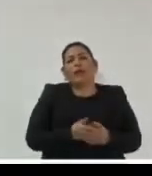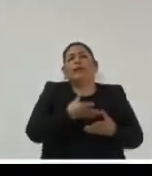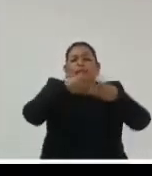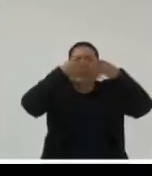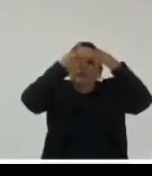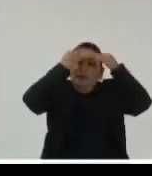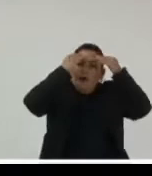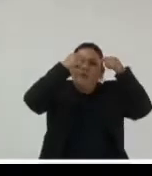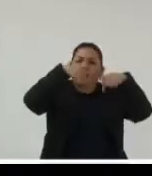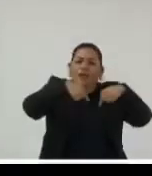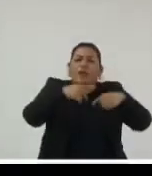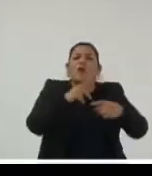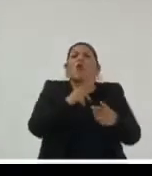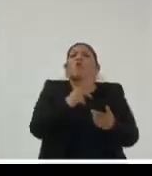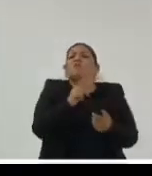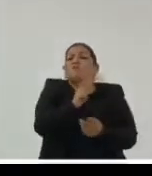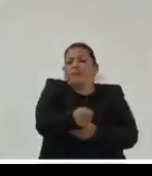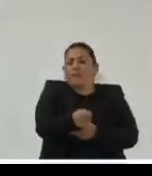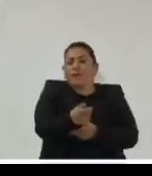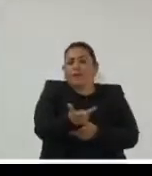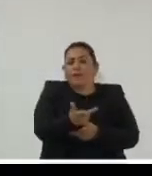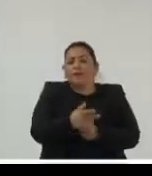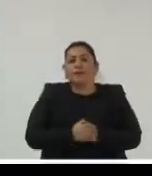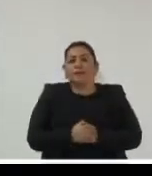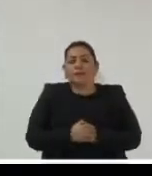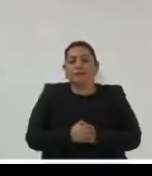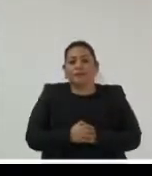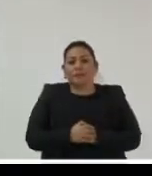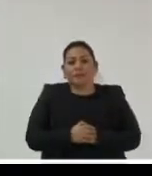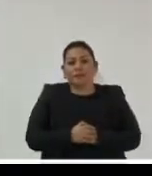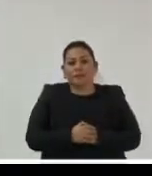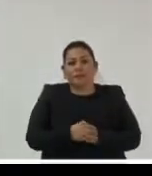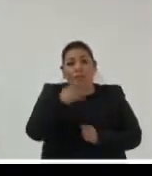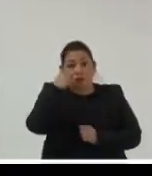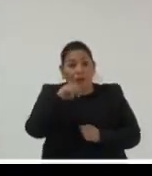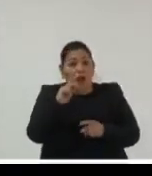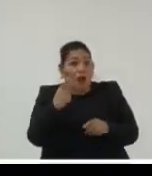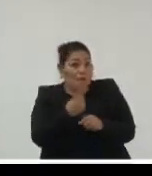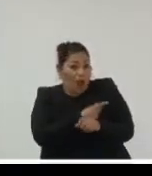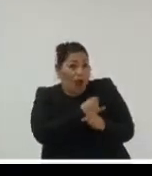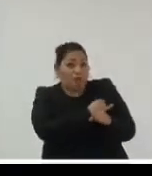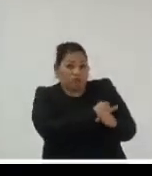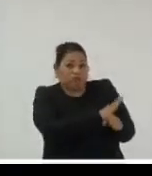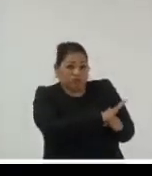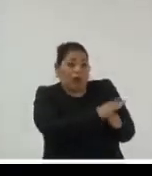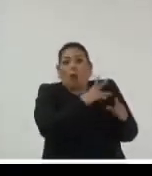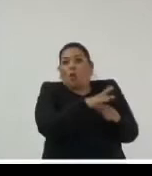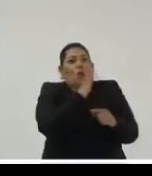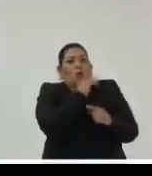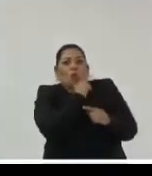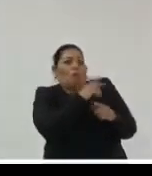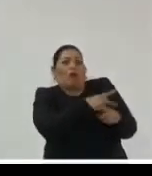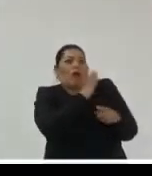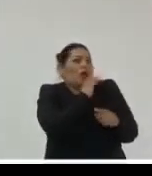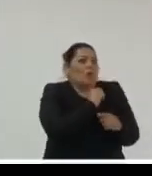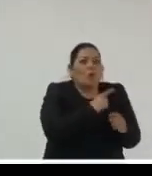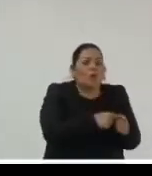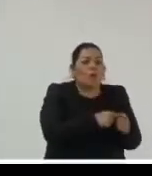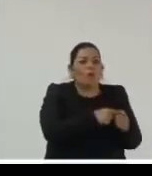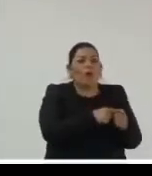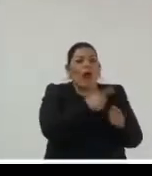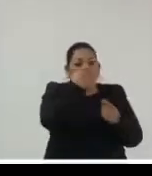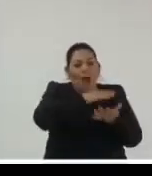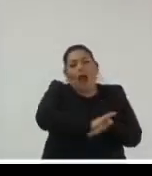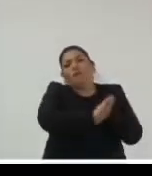nos ha quedado es esto ¿verdad? que que de para pasar de lo imposible a lo posible ¿verdad? para convertir los